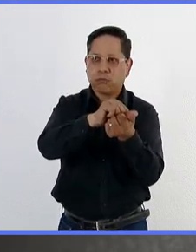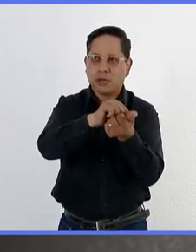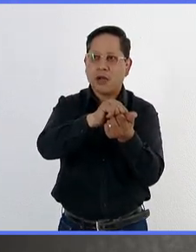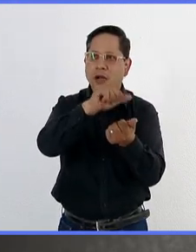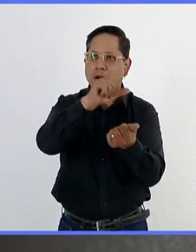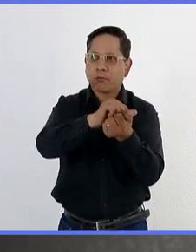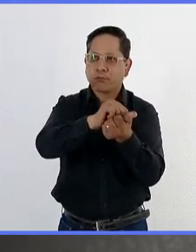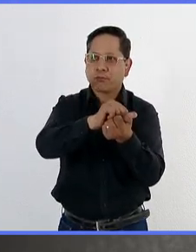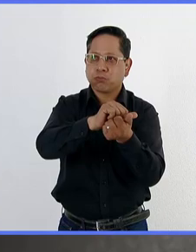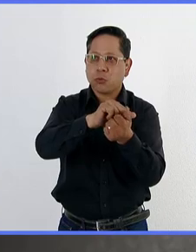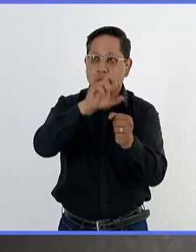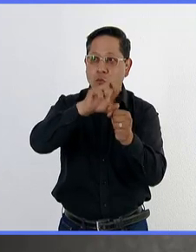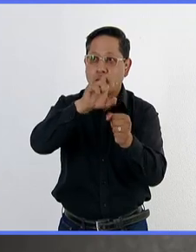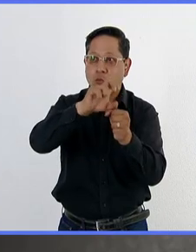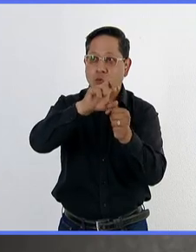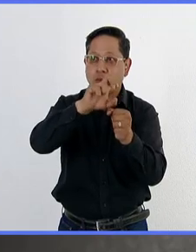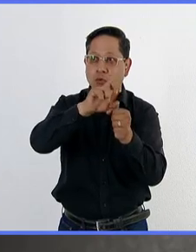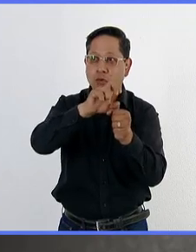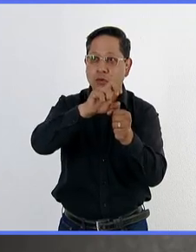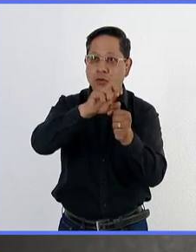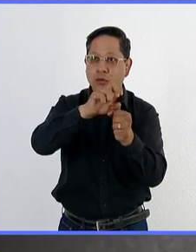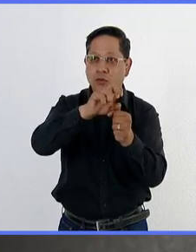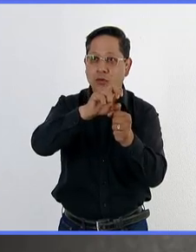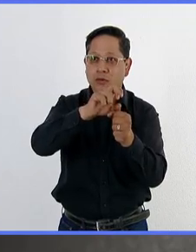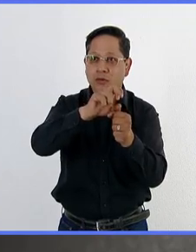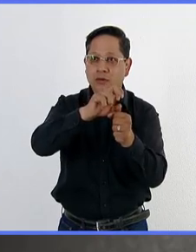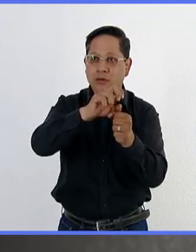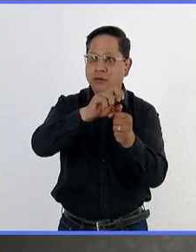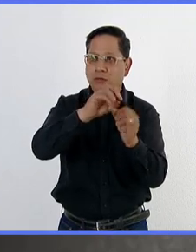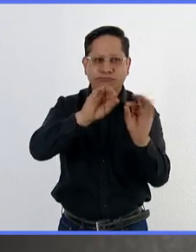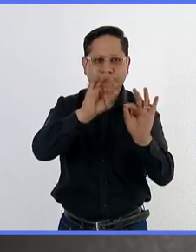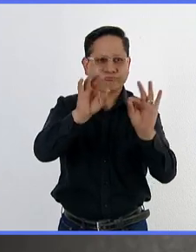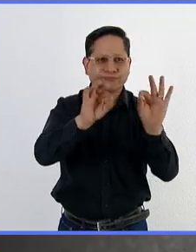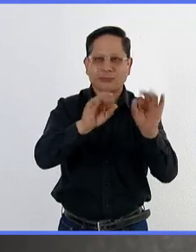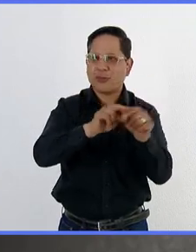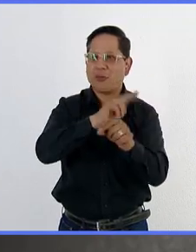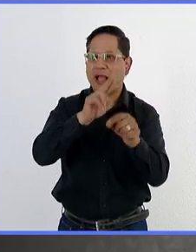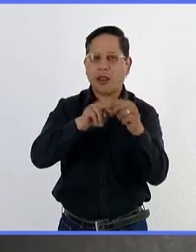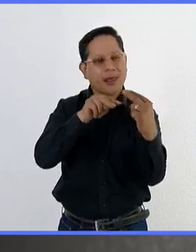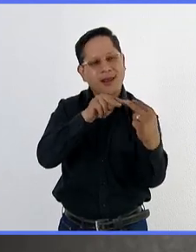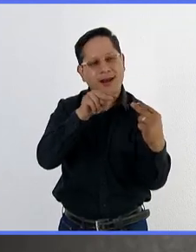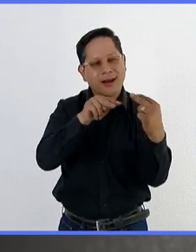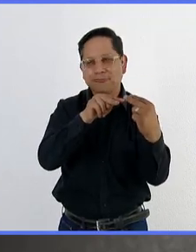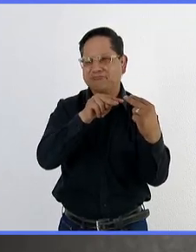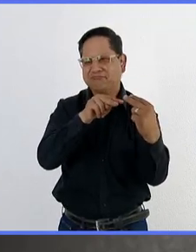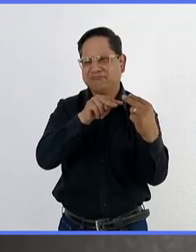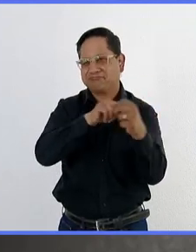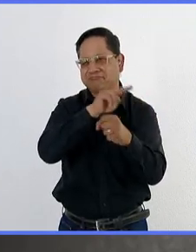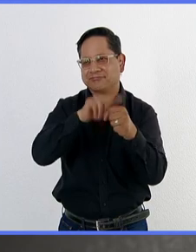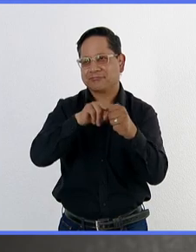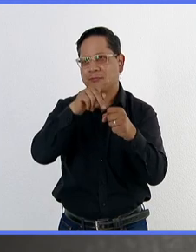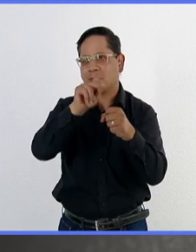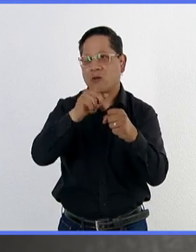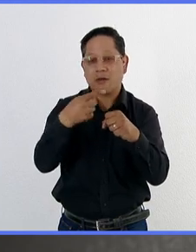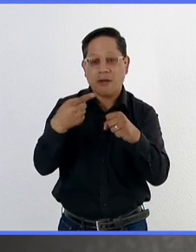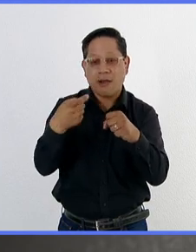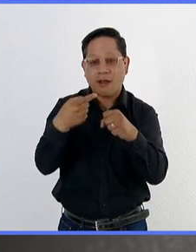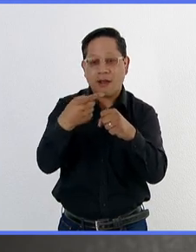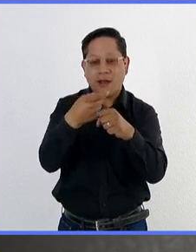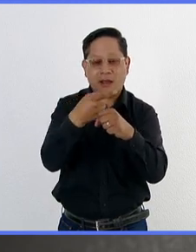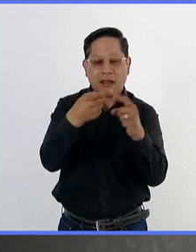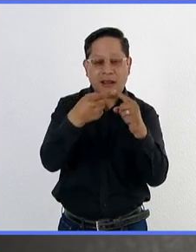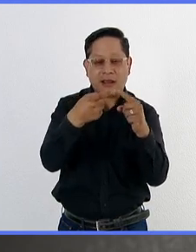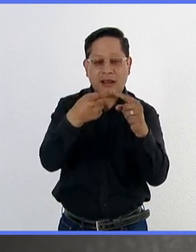Obviamente va a haber ahí este, todo el cortejo y demás, pero los espermas son estériles.